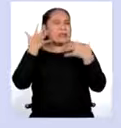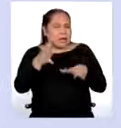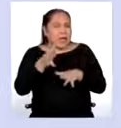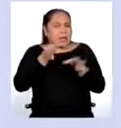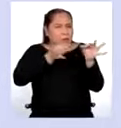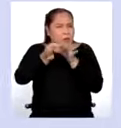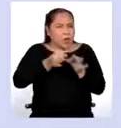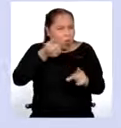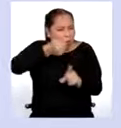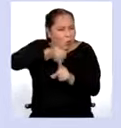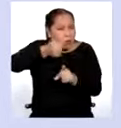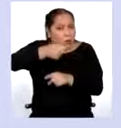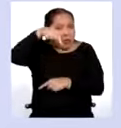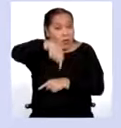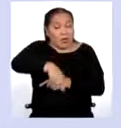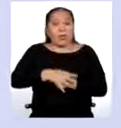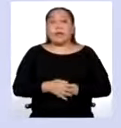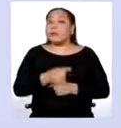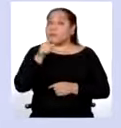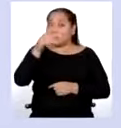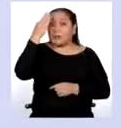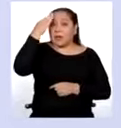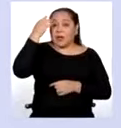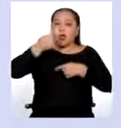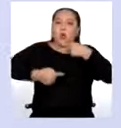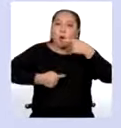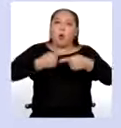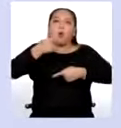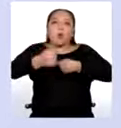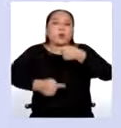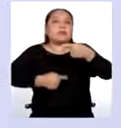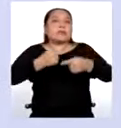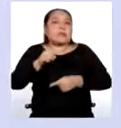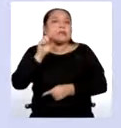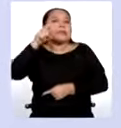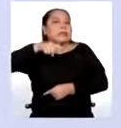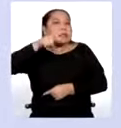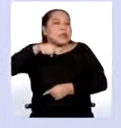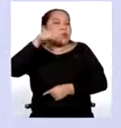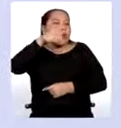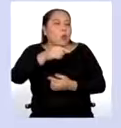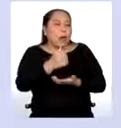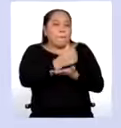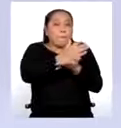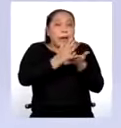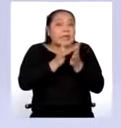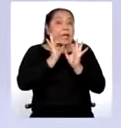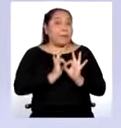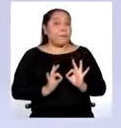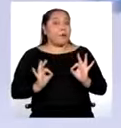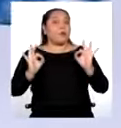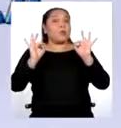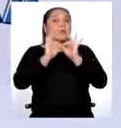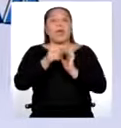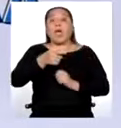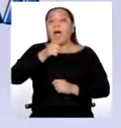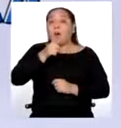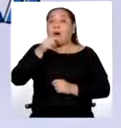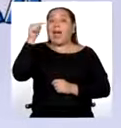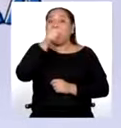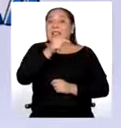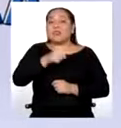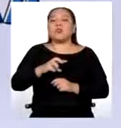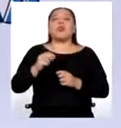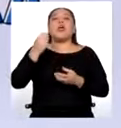nuestras actividades, ¿sabías que cada bien o servicio que consumimos requiere de una cantidad importante de agua? Pues a esto le llamamos la